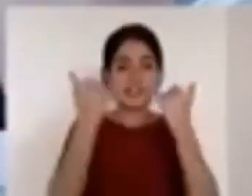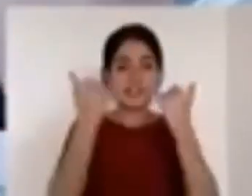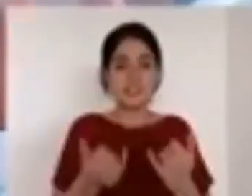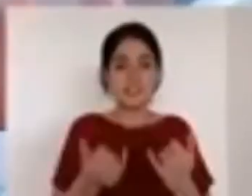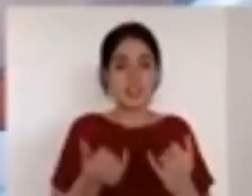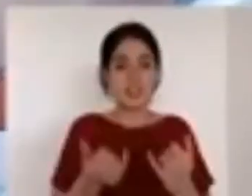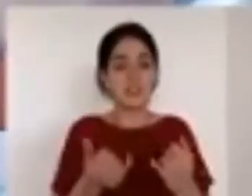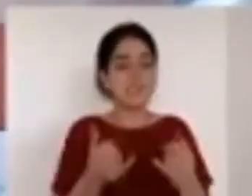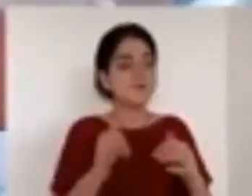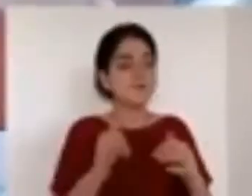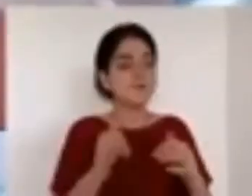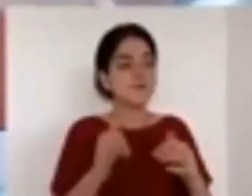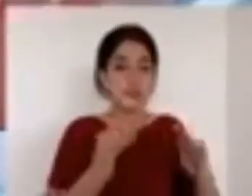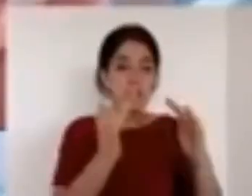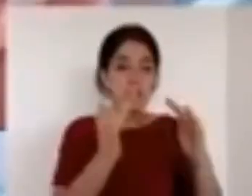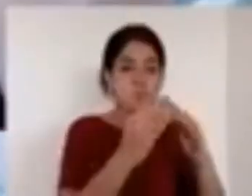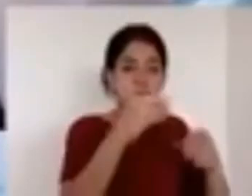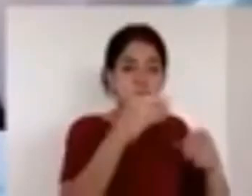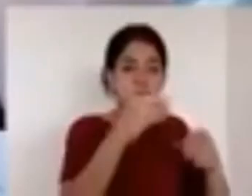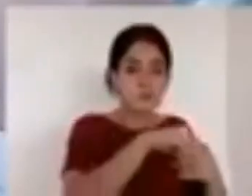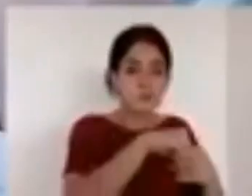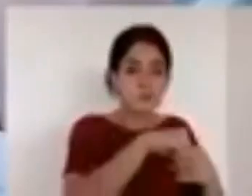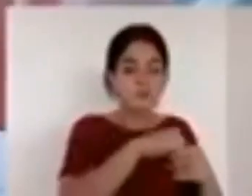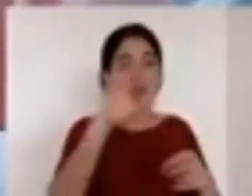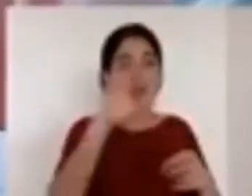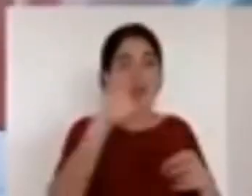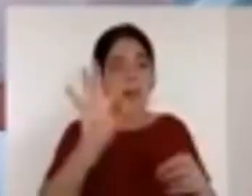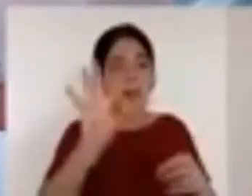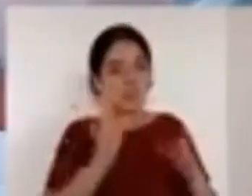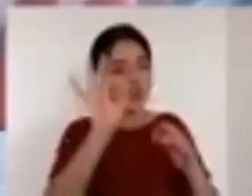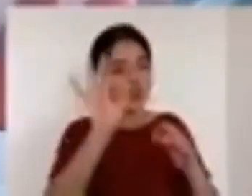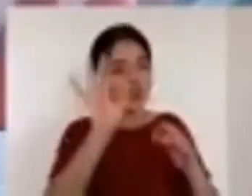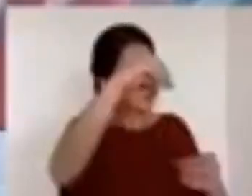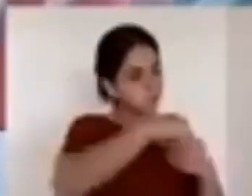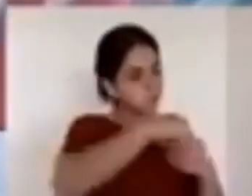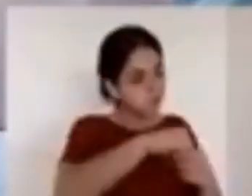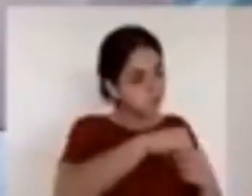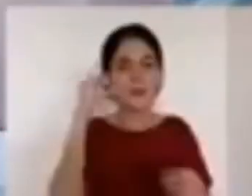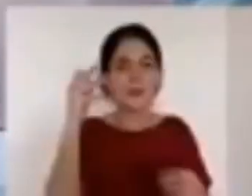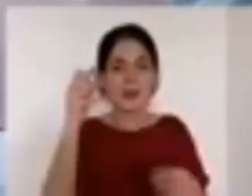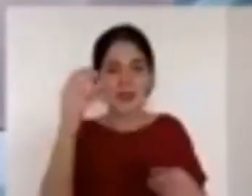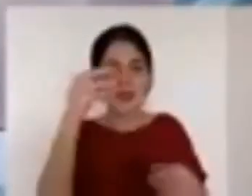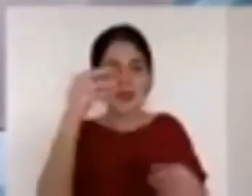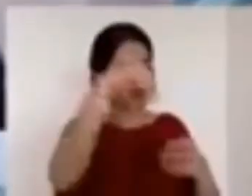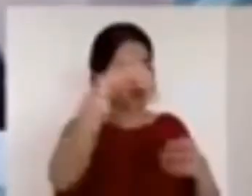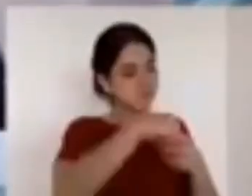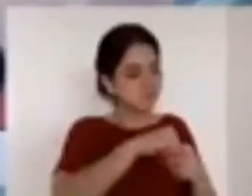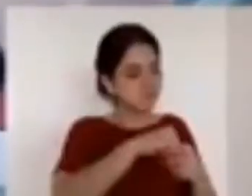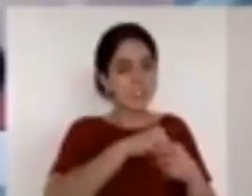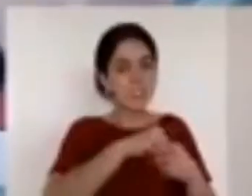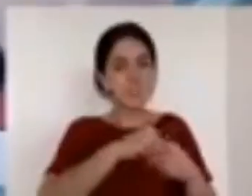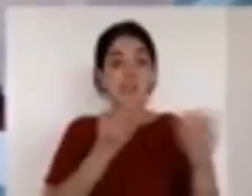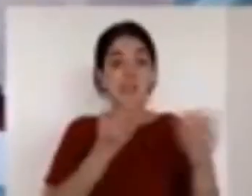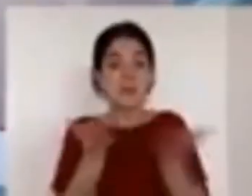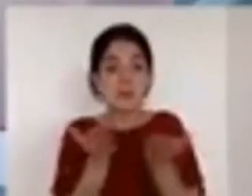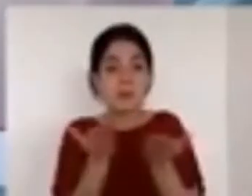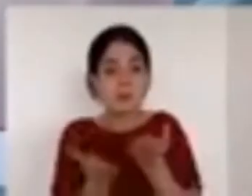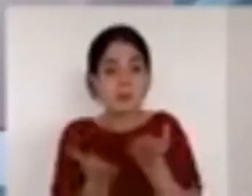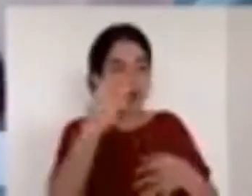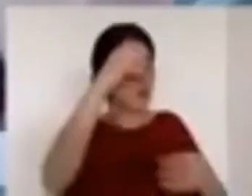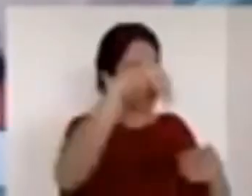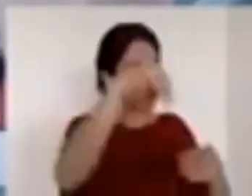diáconos mejores predicadores mejores maestros mejores